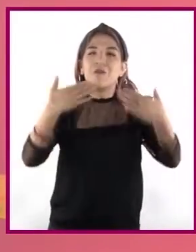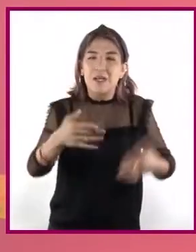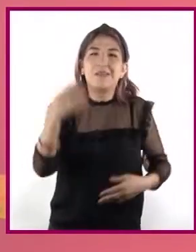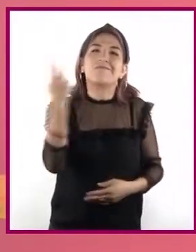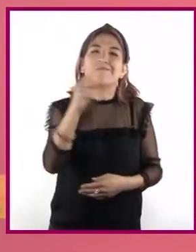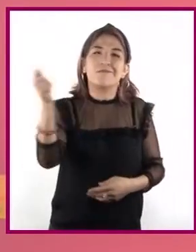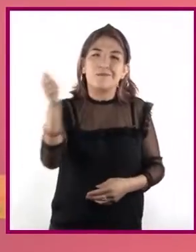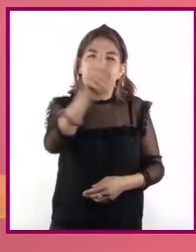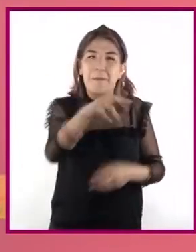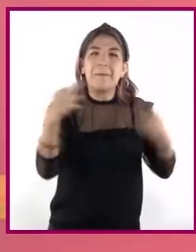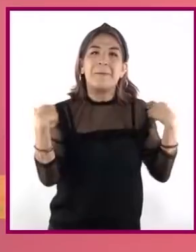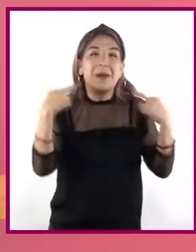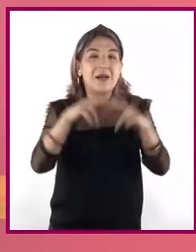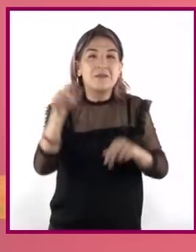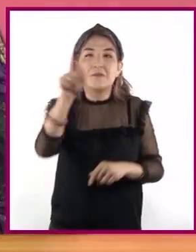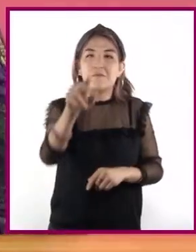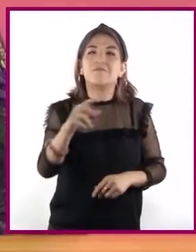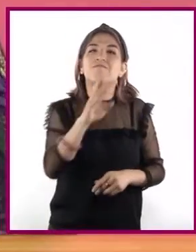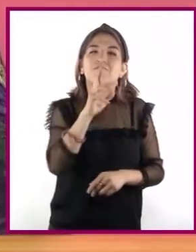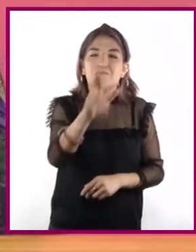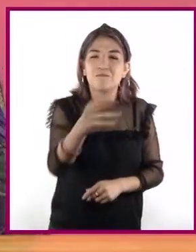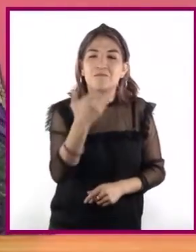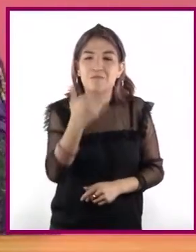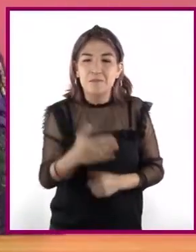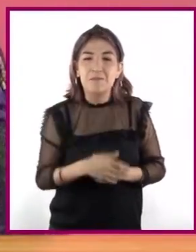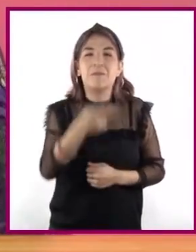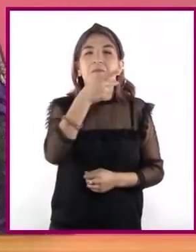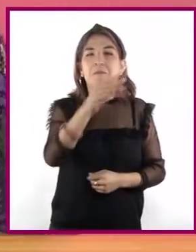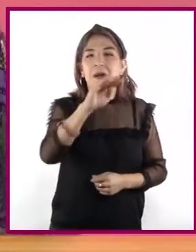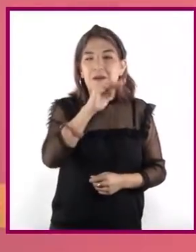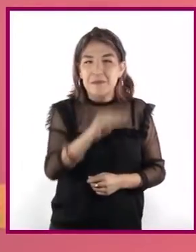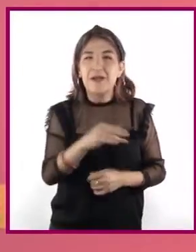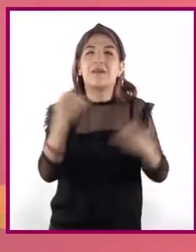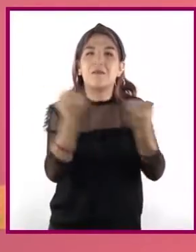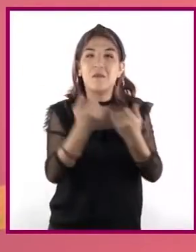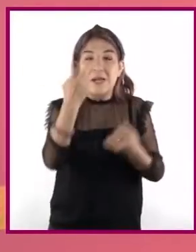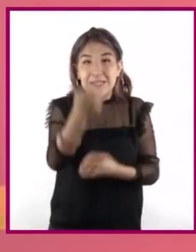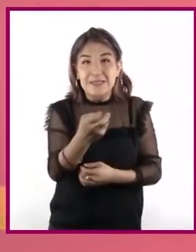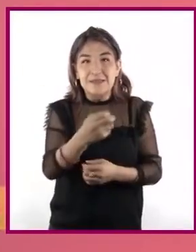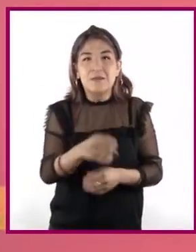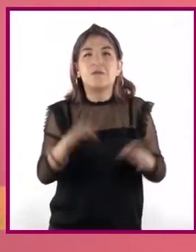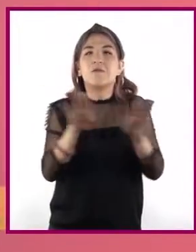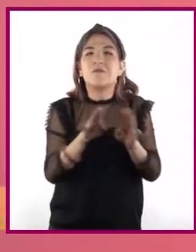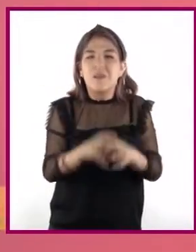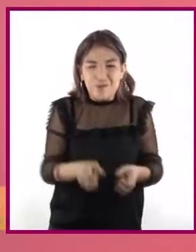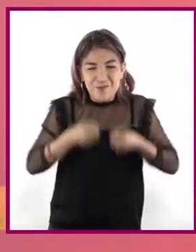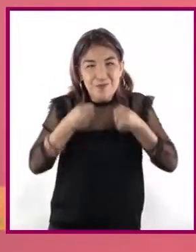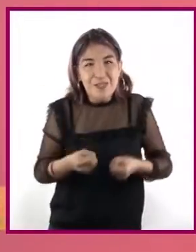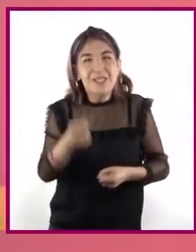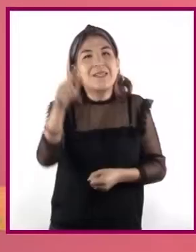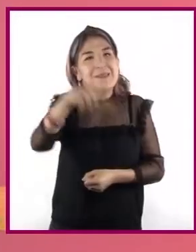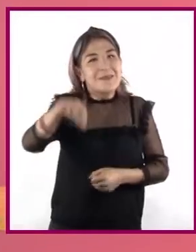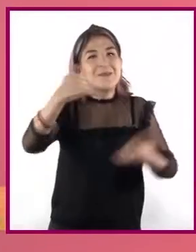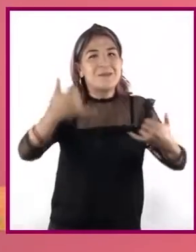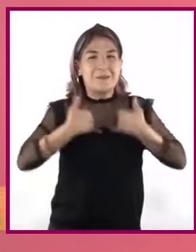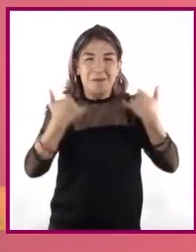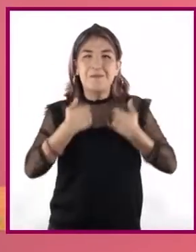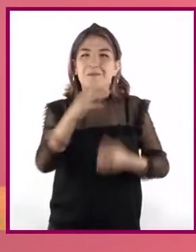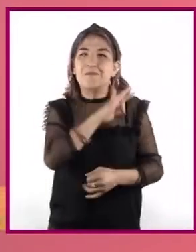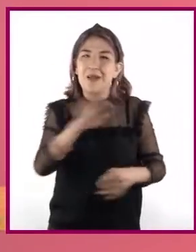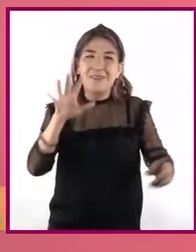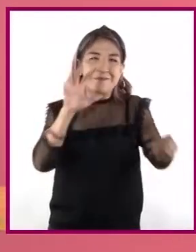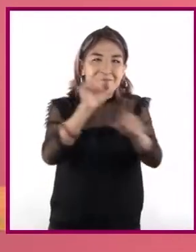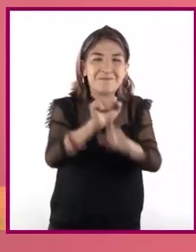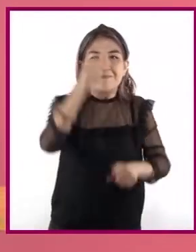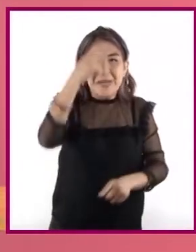resueltas con el apoyo de sus docentes, padres de familia y con ese espíritu fuerte que posee la juventud que les